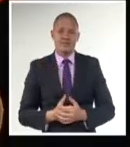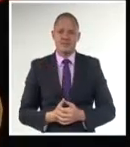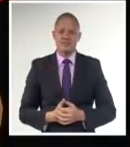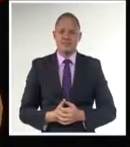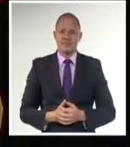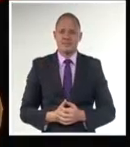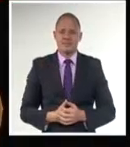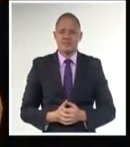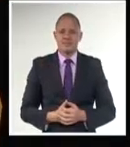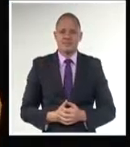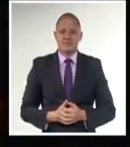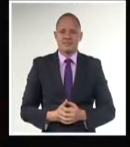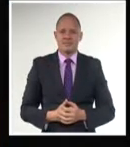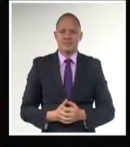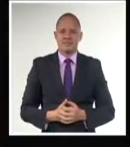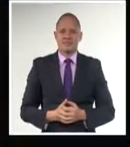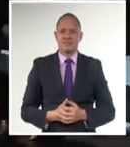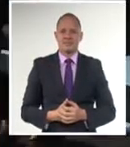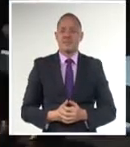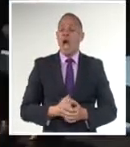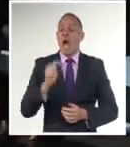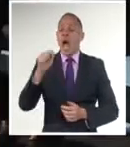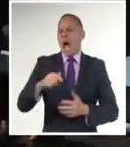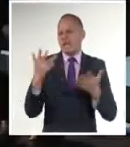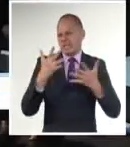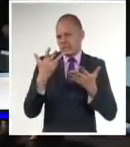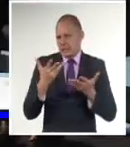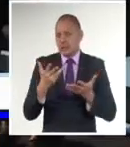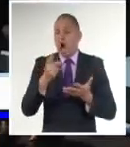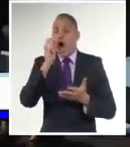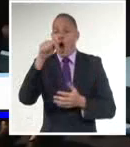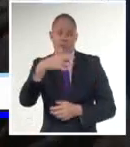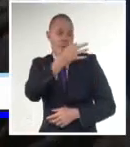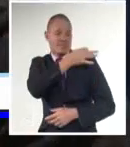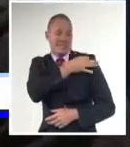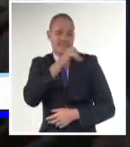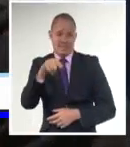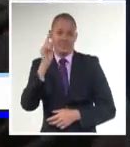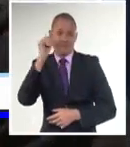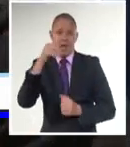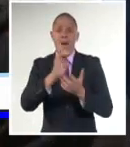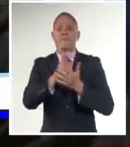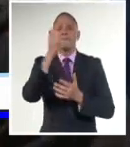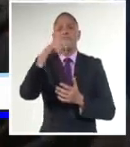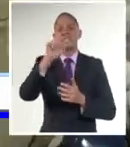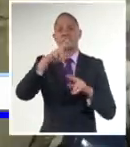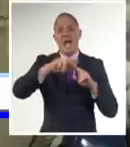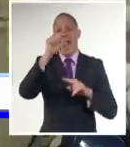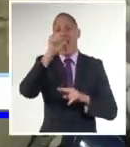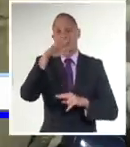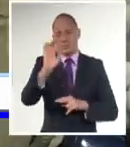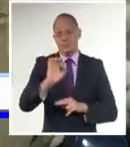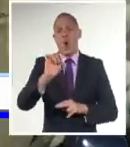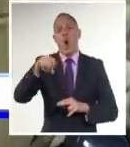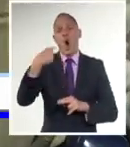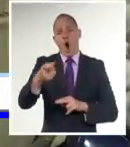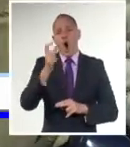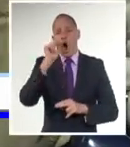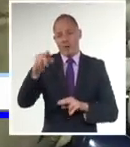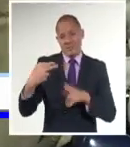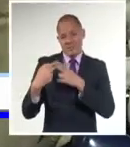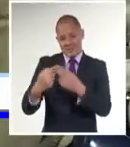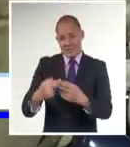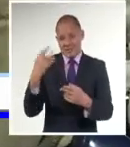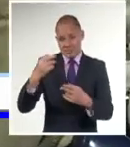El acto estuvo presidido por el comandante doctor José Ramón Machado Ventura y por el héroe de la República de Cuba